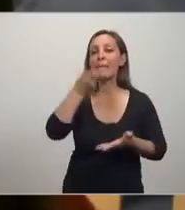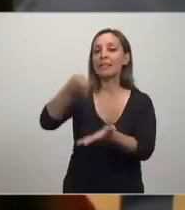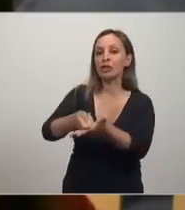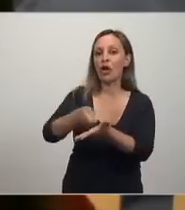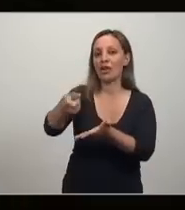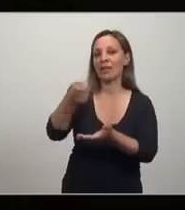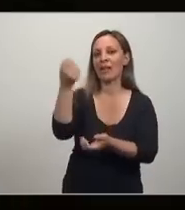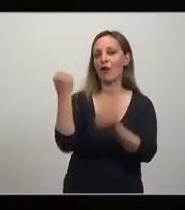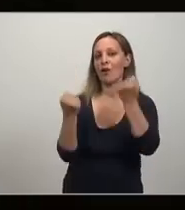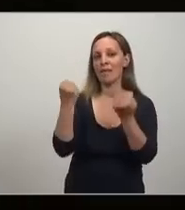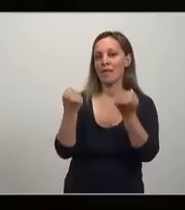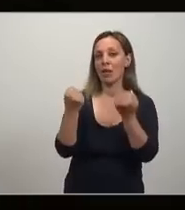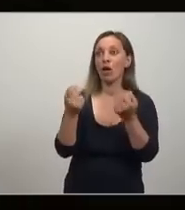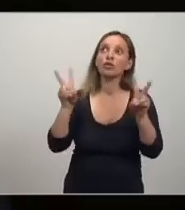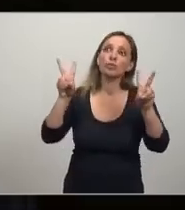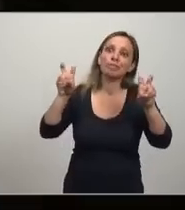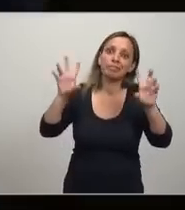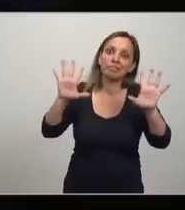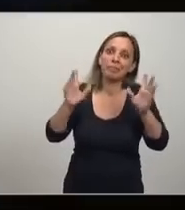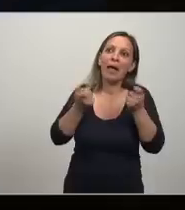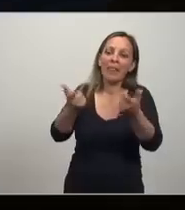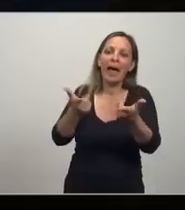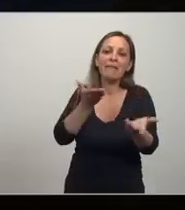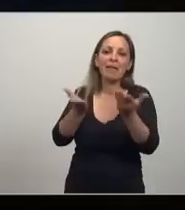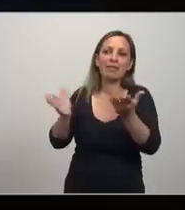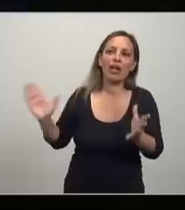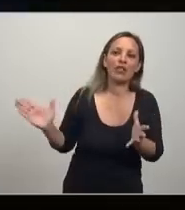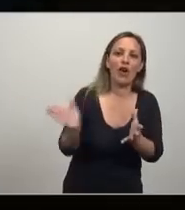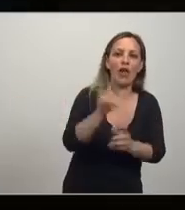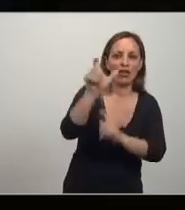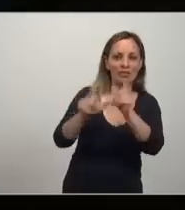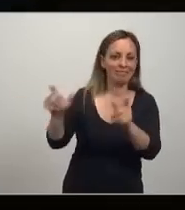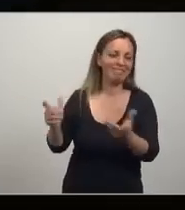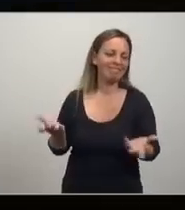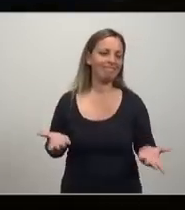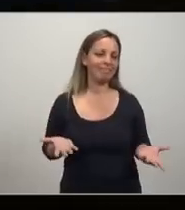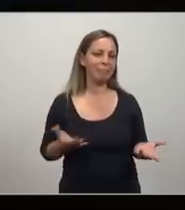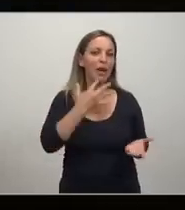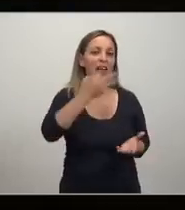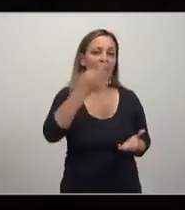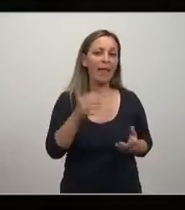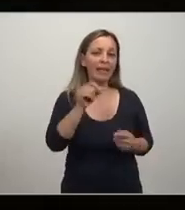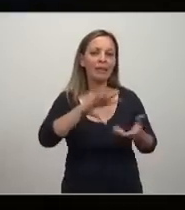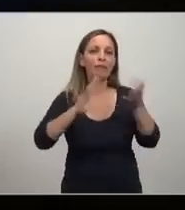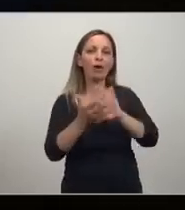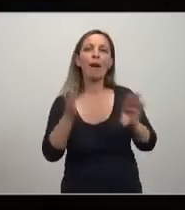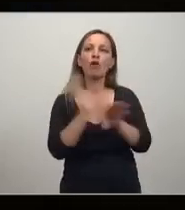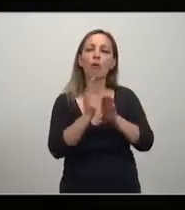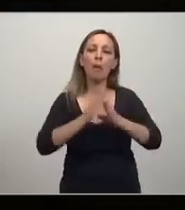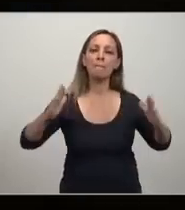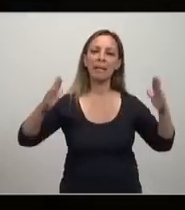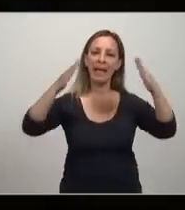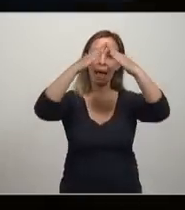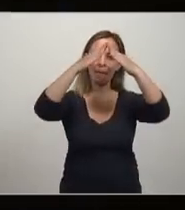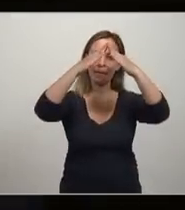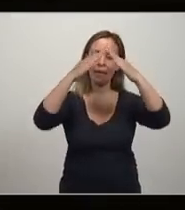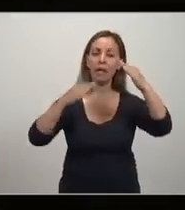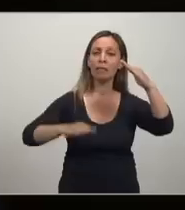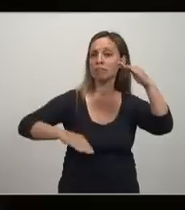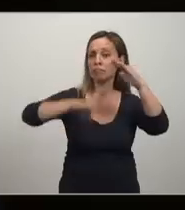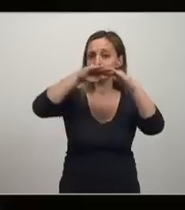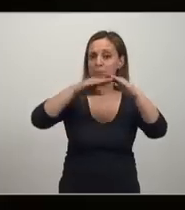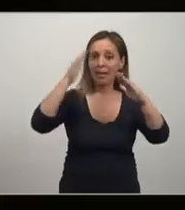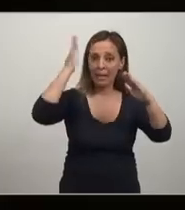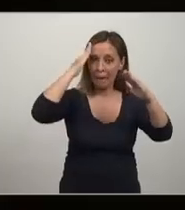supuestamente beneficiaría a todos. Entonces, se grafica esto como una pirámide de copas, donde la copa más alta a los más